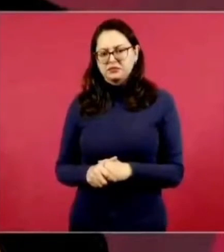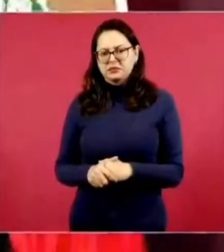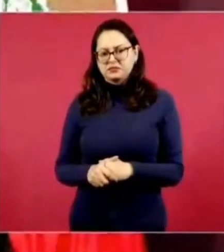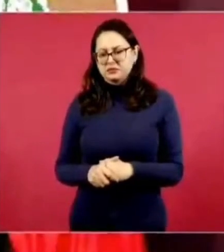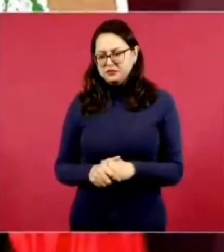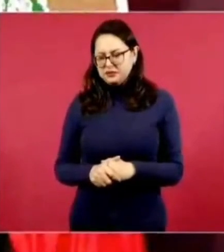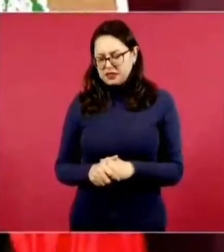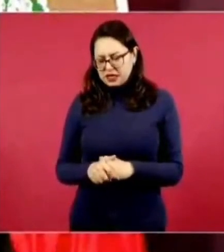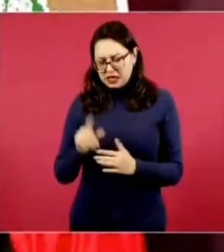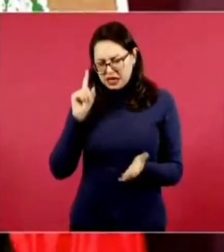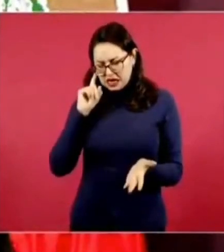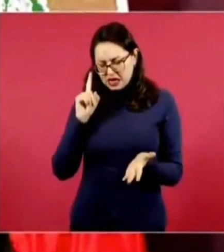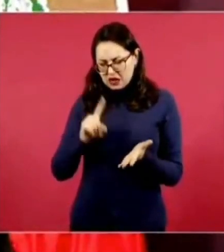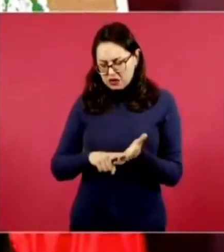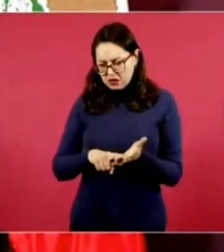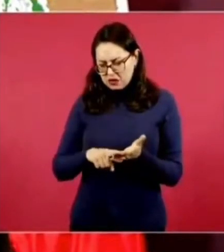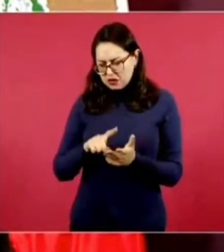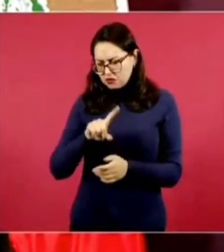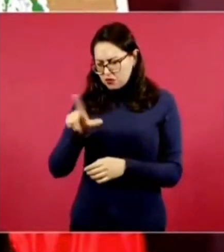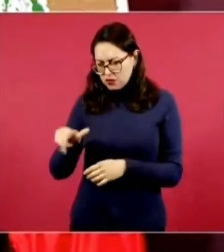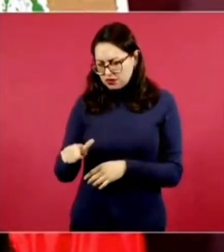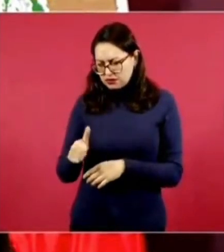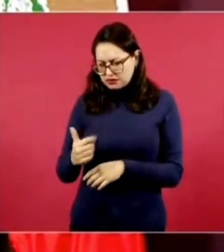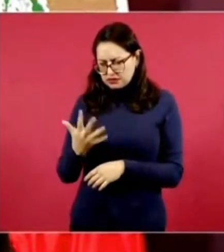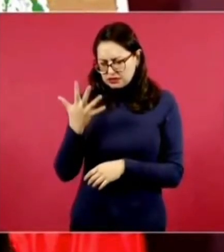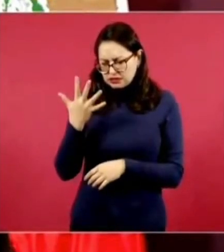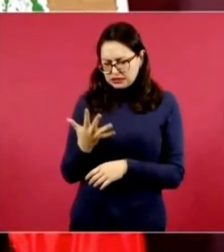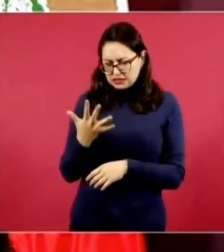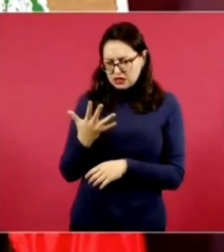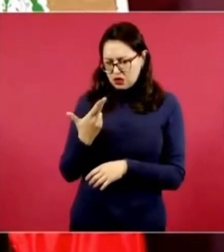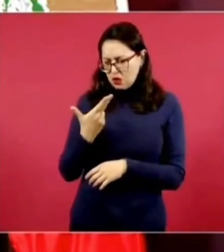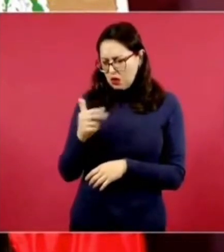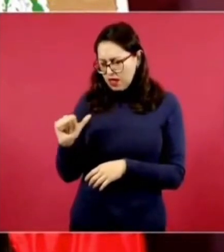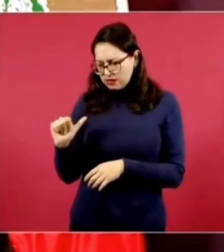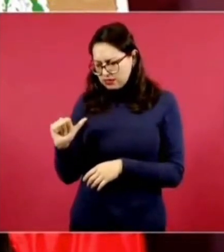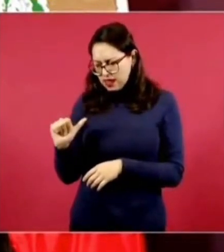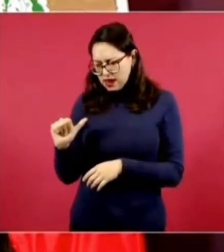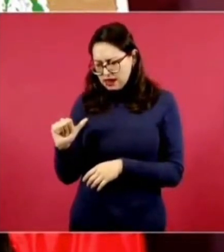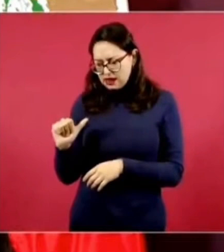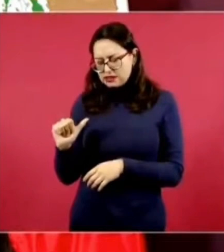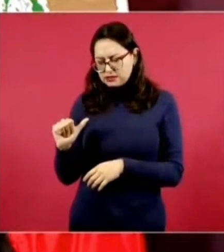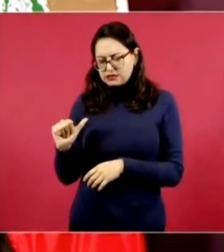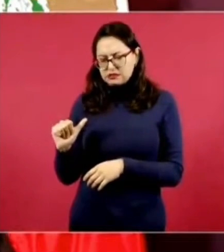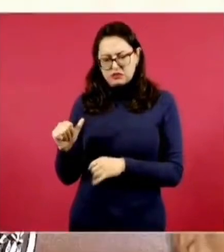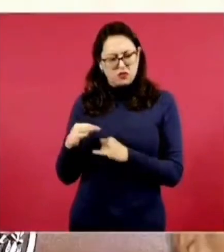hectáreas 5 y a cada hermano nos tocó